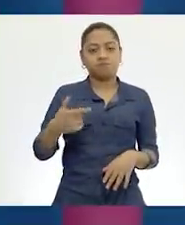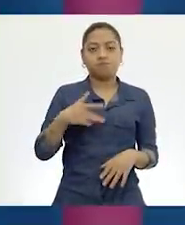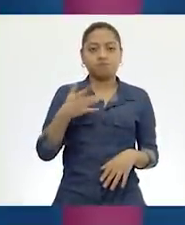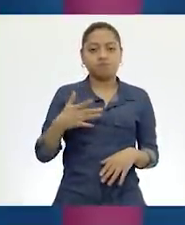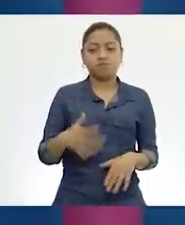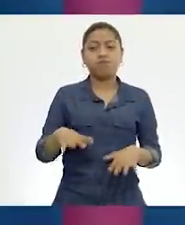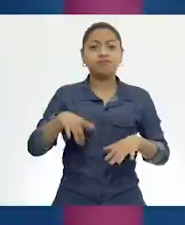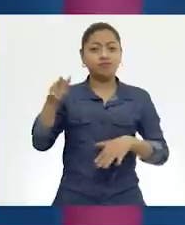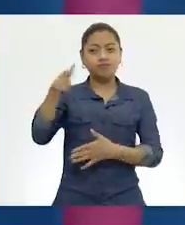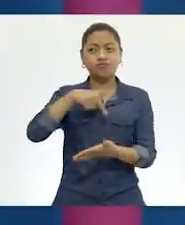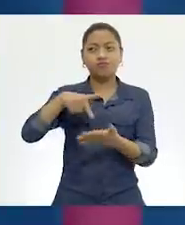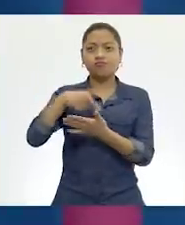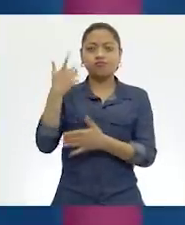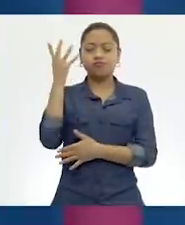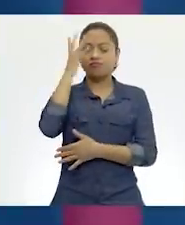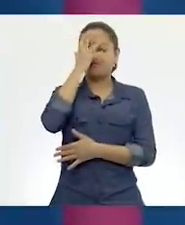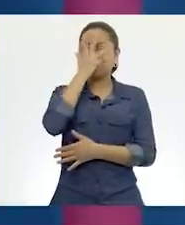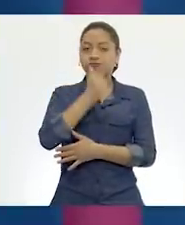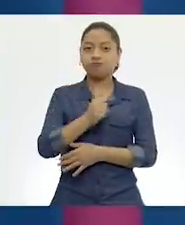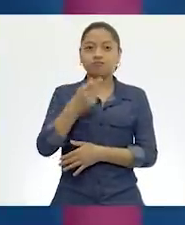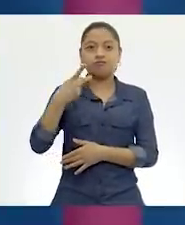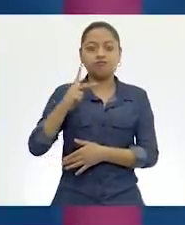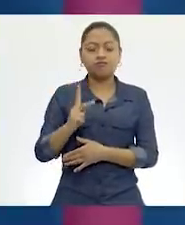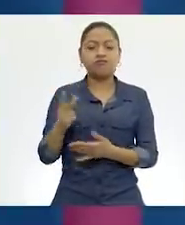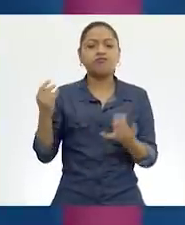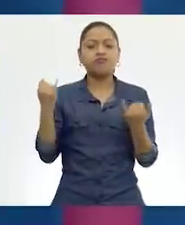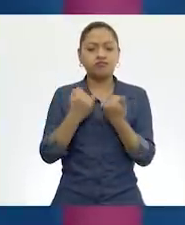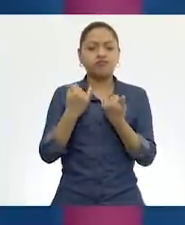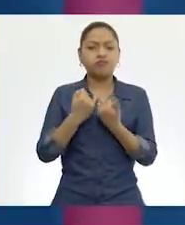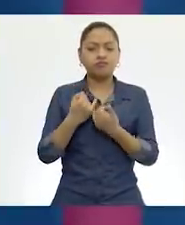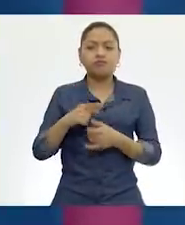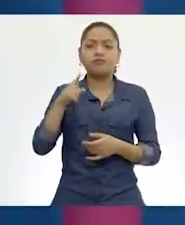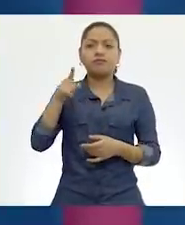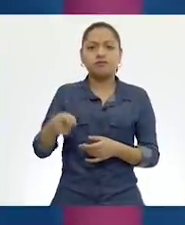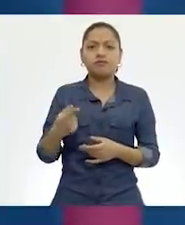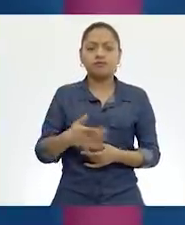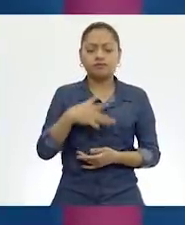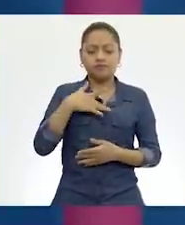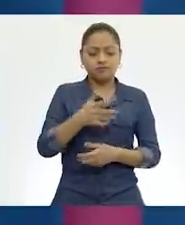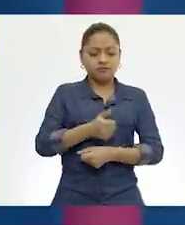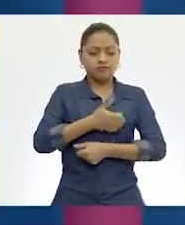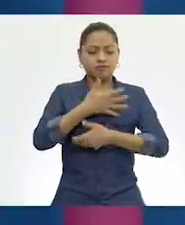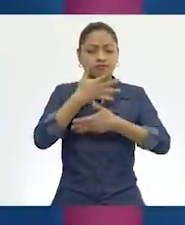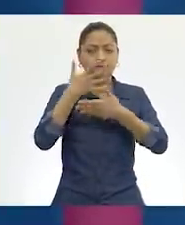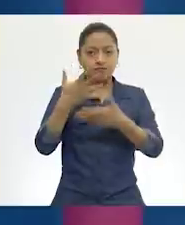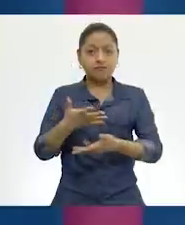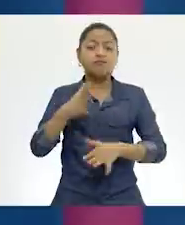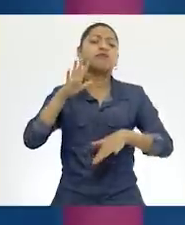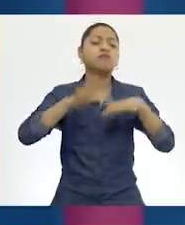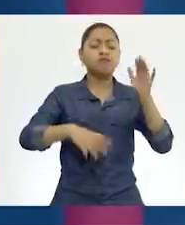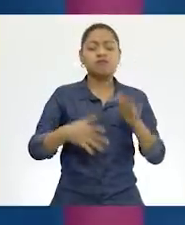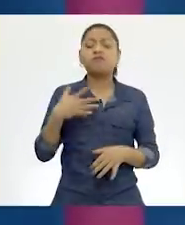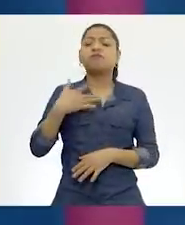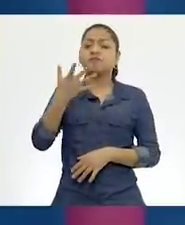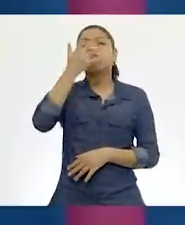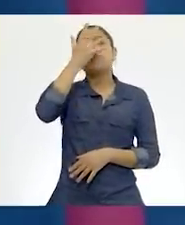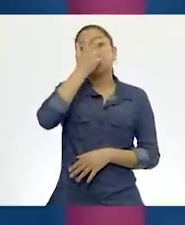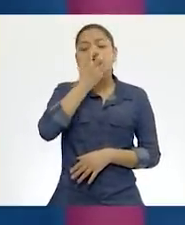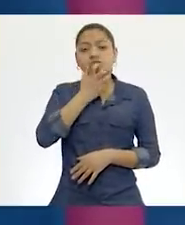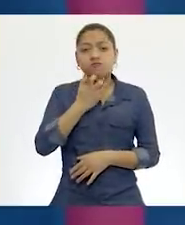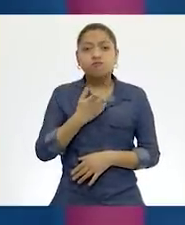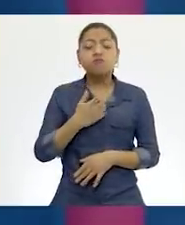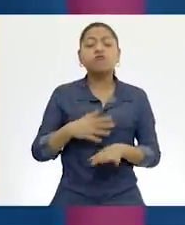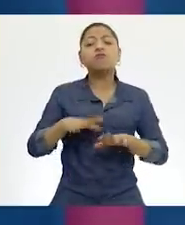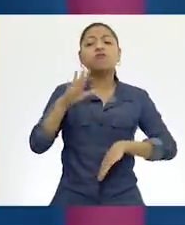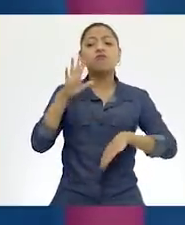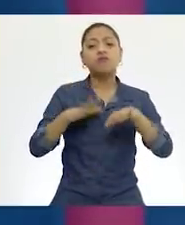paradisiacos, pero luego eso se contrapone contra los sentimientos que ella está expresando, a veces de nostalgia, algunos